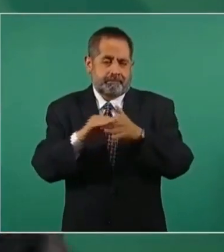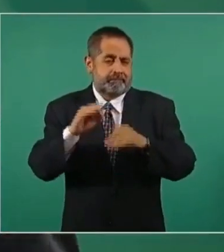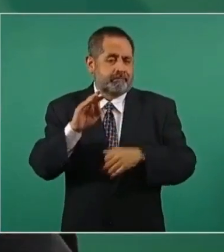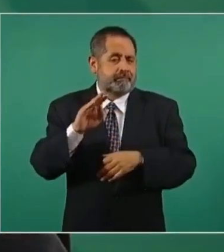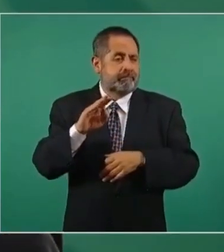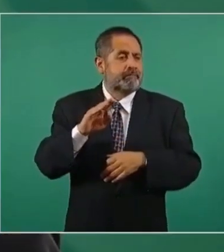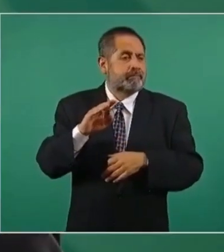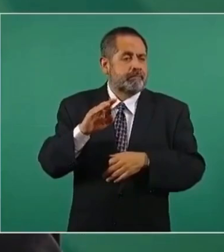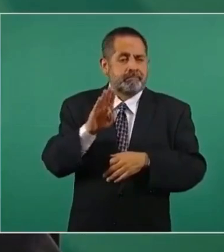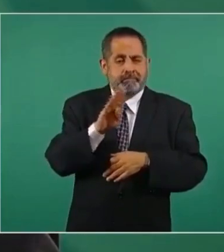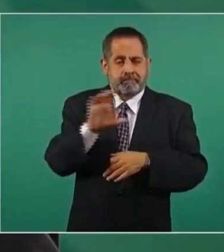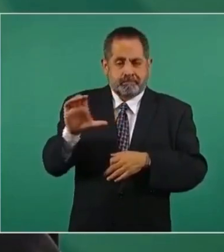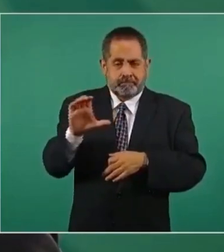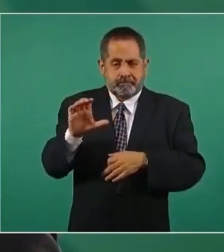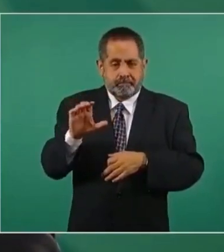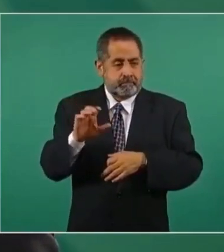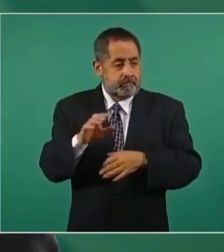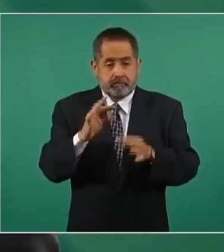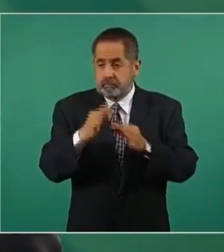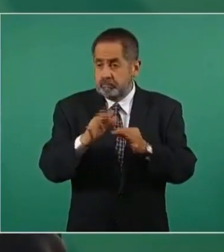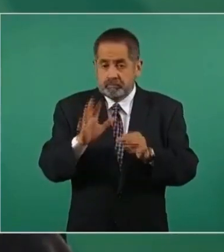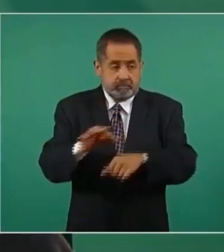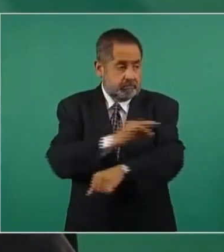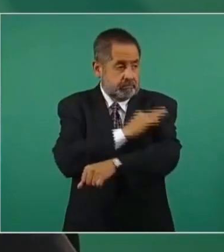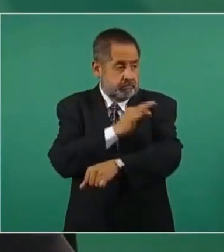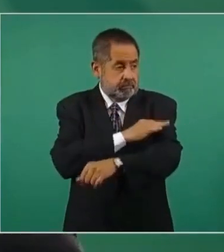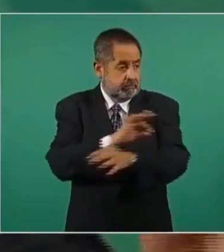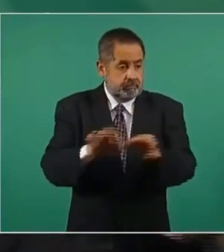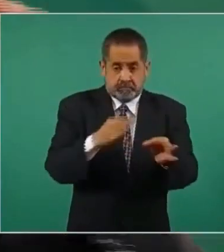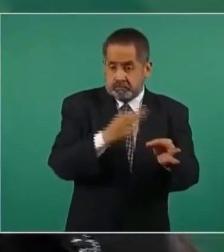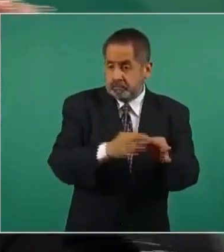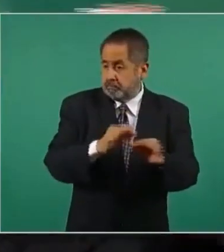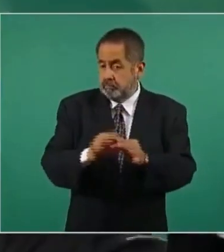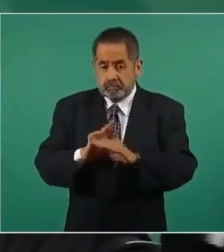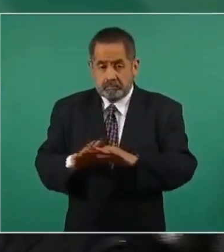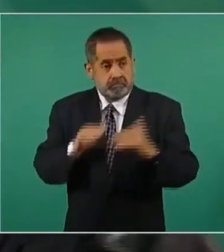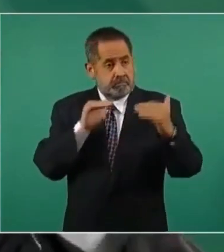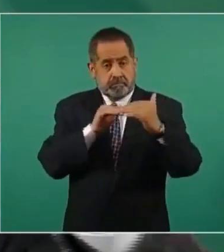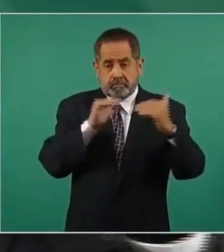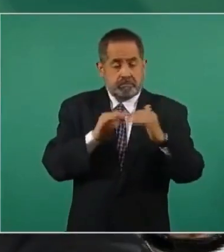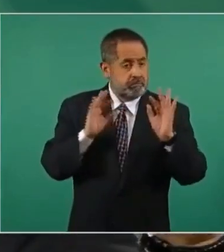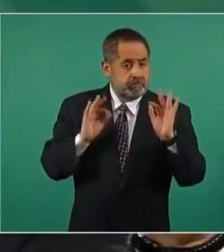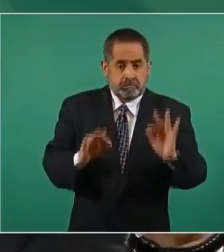donde ya se terminó de vacunar, estamos a la par